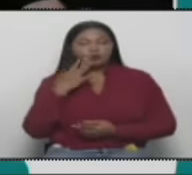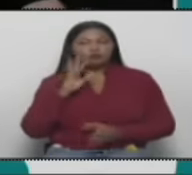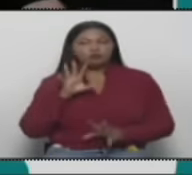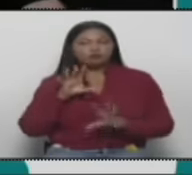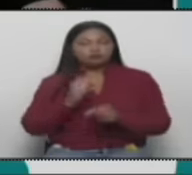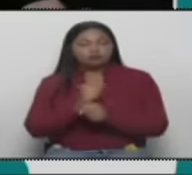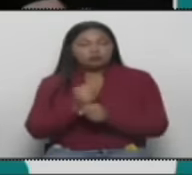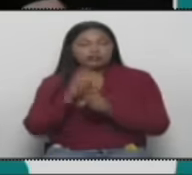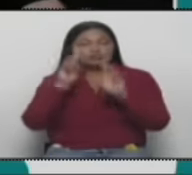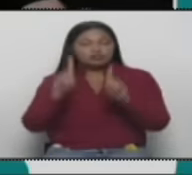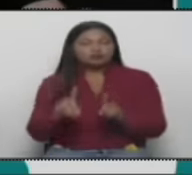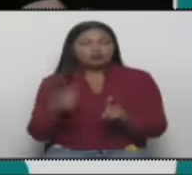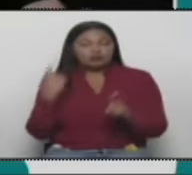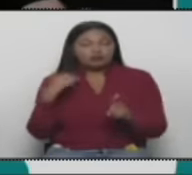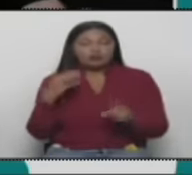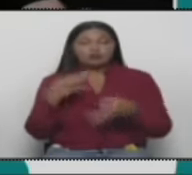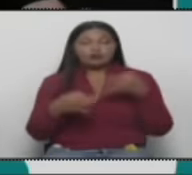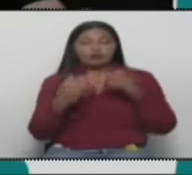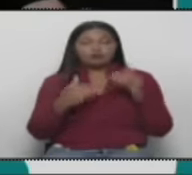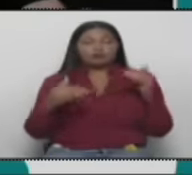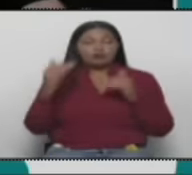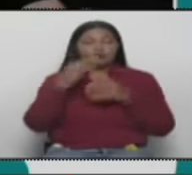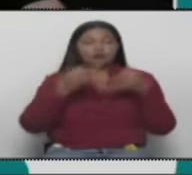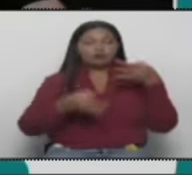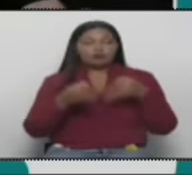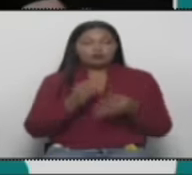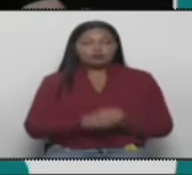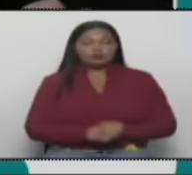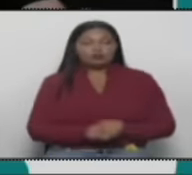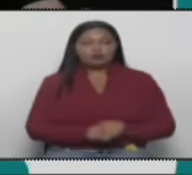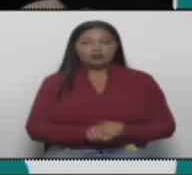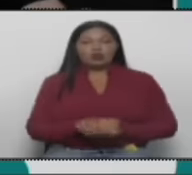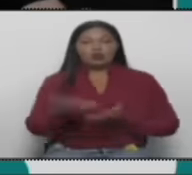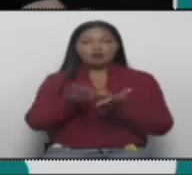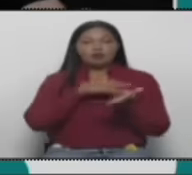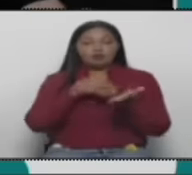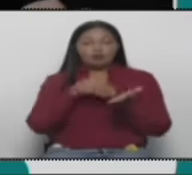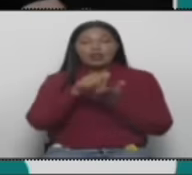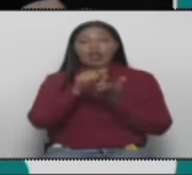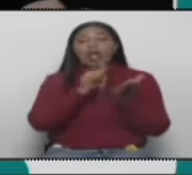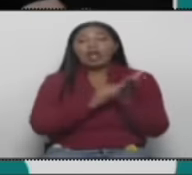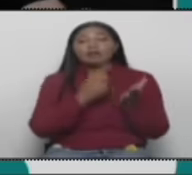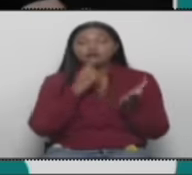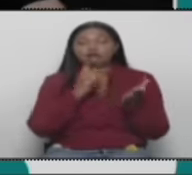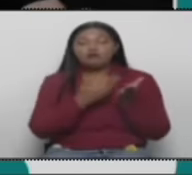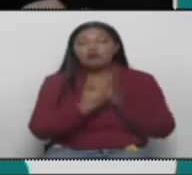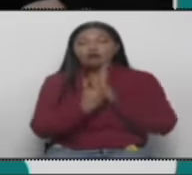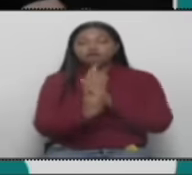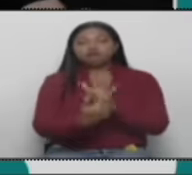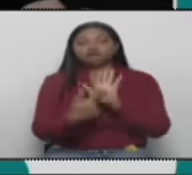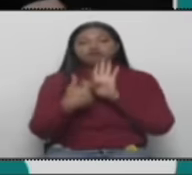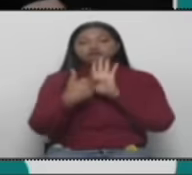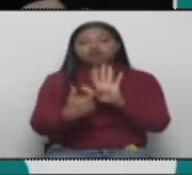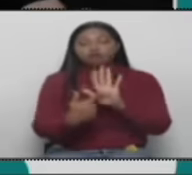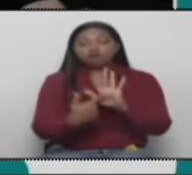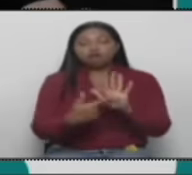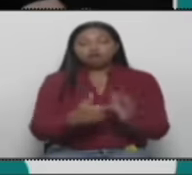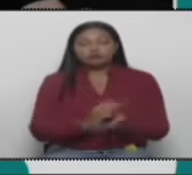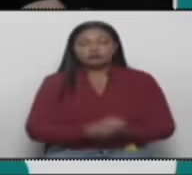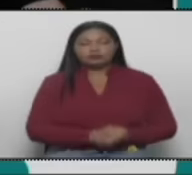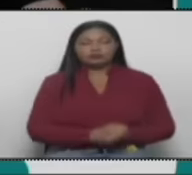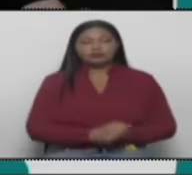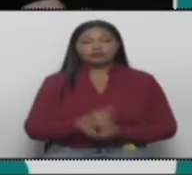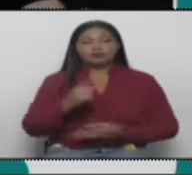la decisión del Tribunal Supremo de Justicia de solicitar las copias de las aptas? ¿No las entregaría al